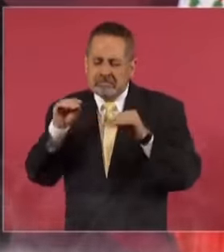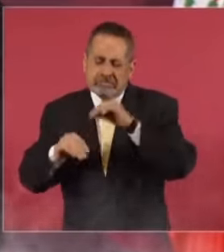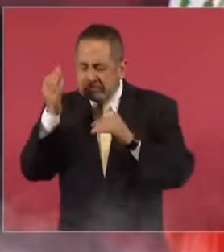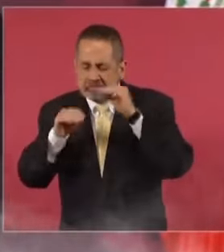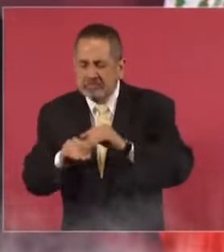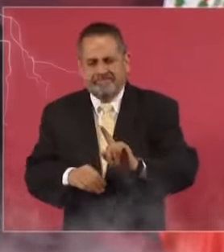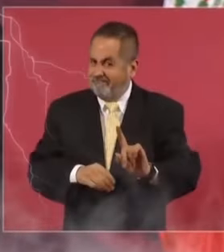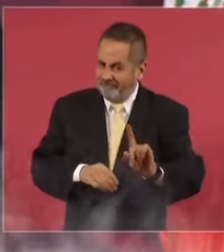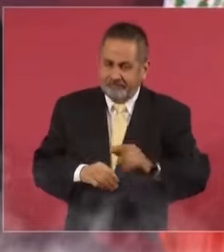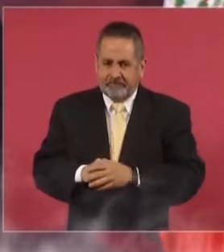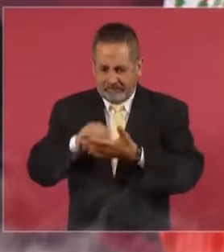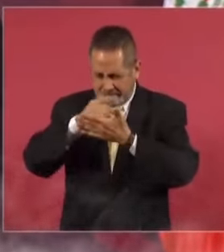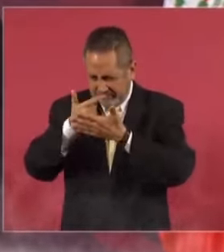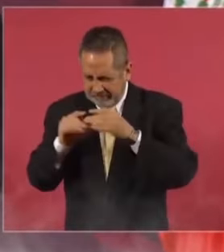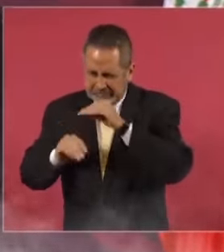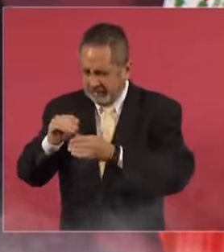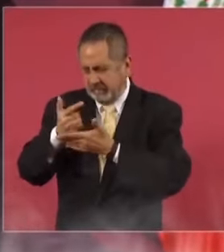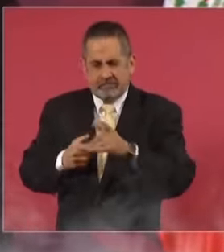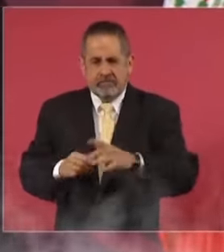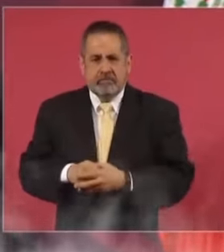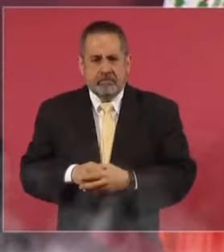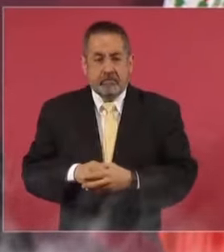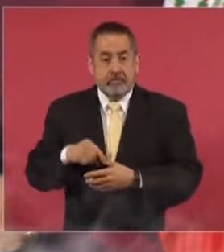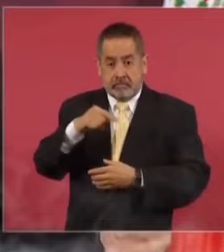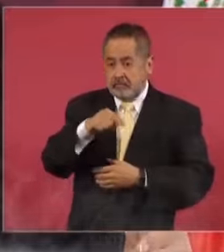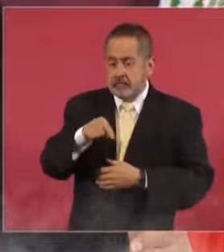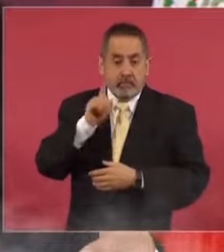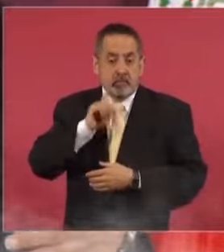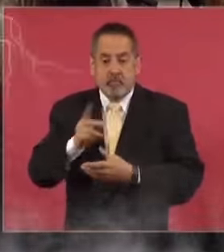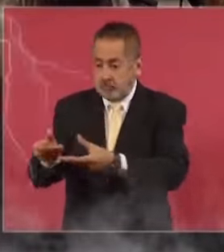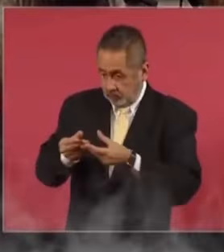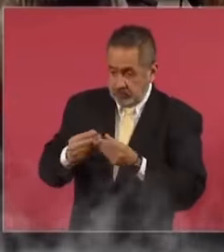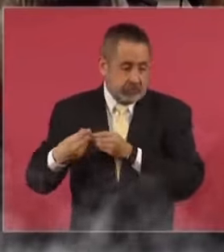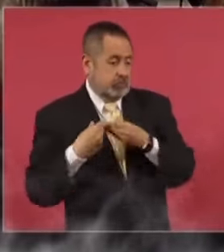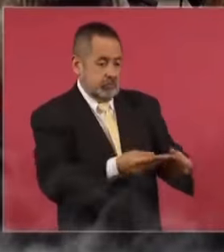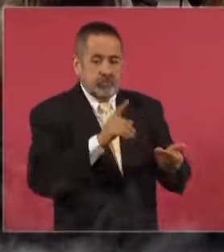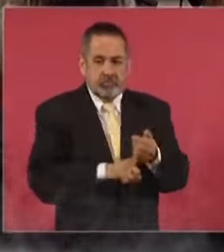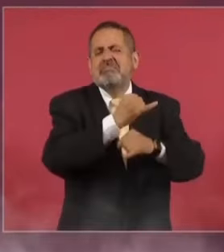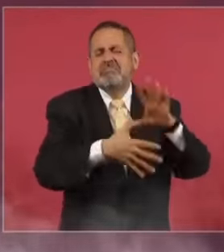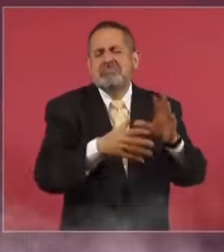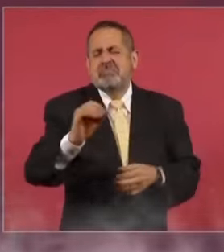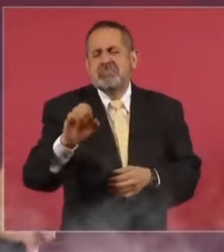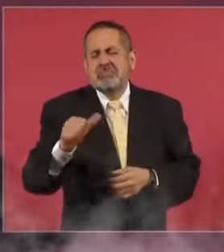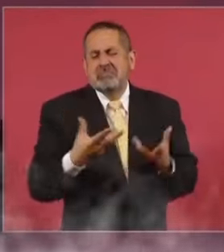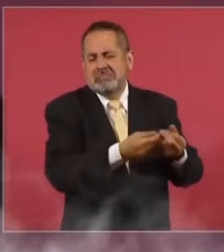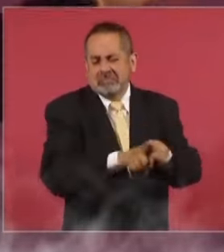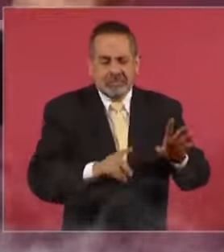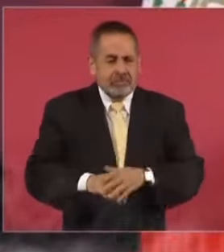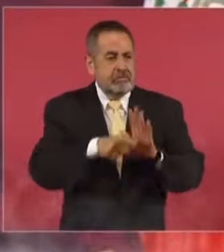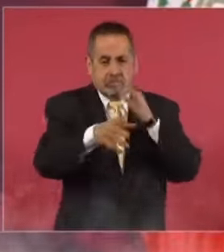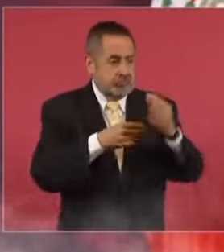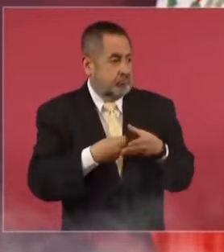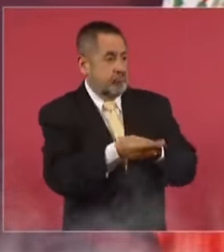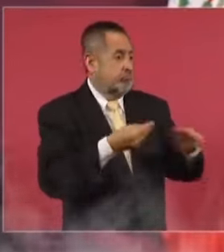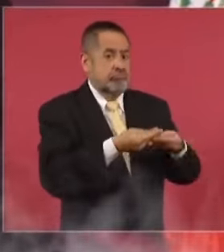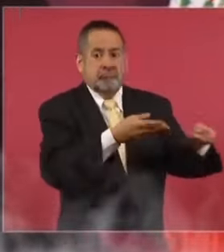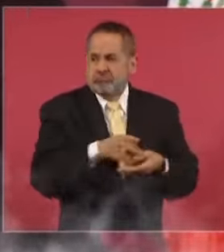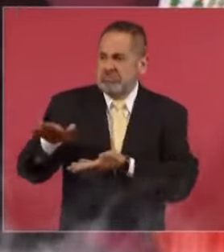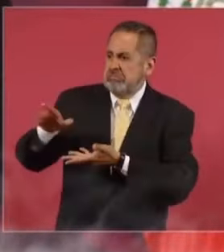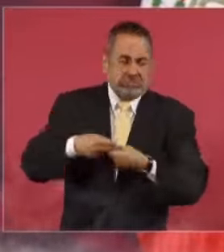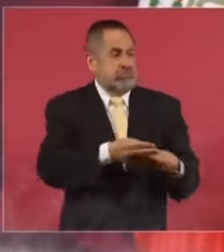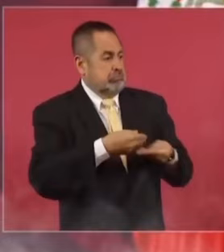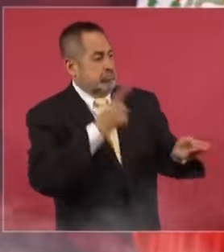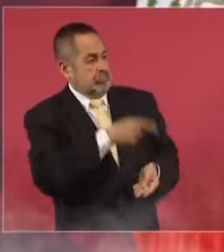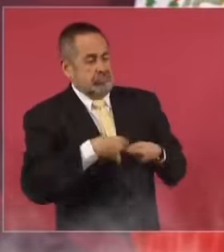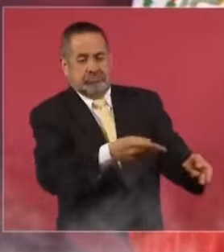el registro, se lo entregó a la Comisión de Derechos Humanos de la OEA y hasta periodistas y demás. Entonces,